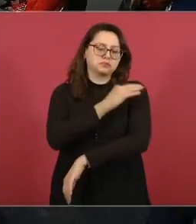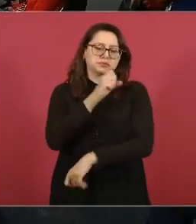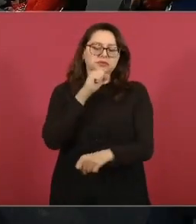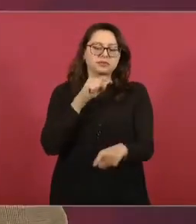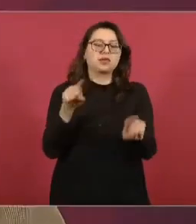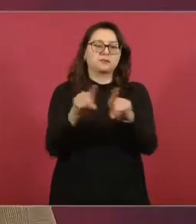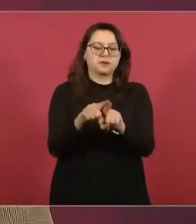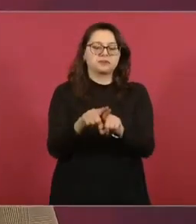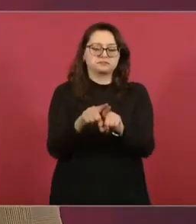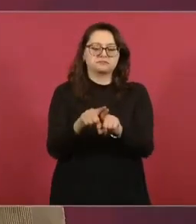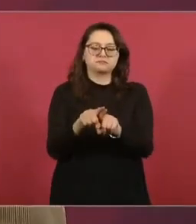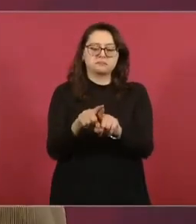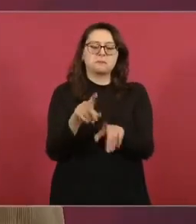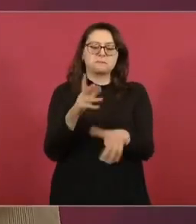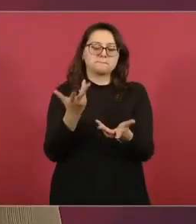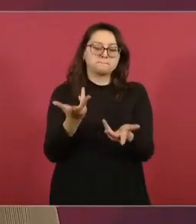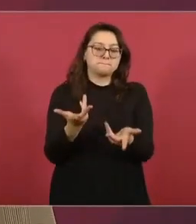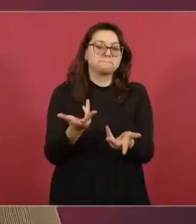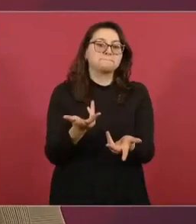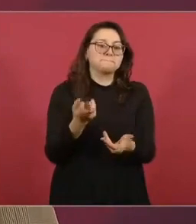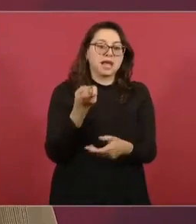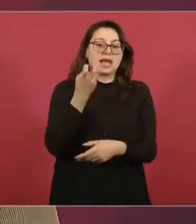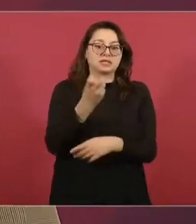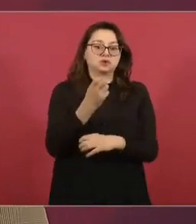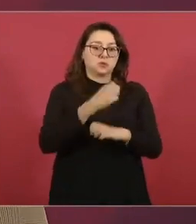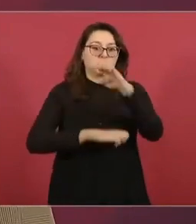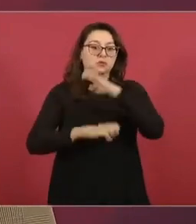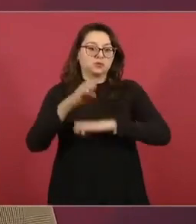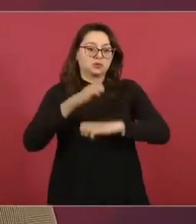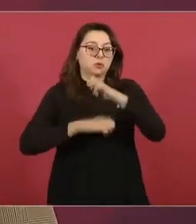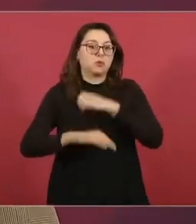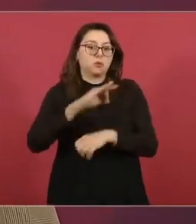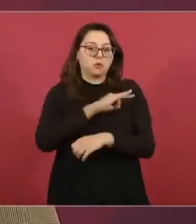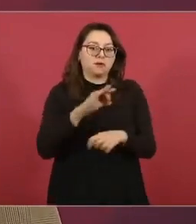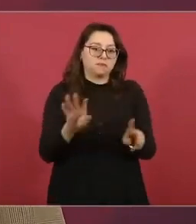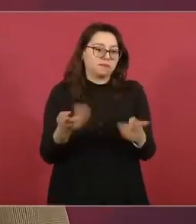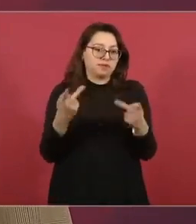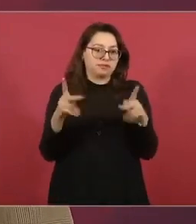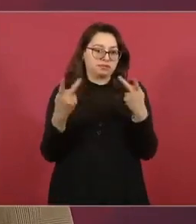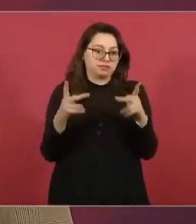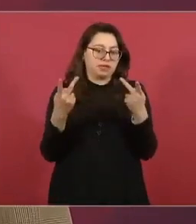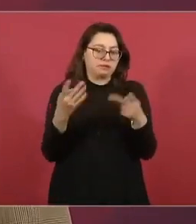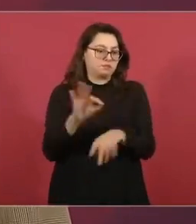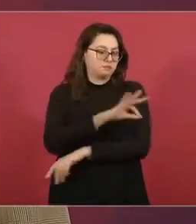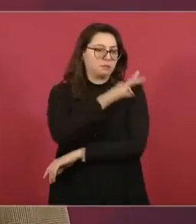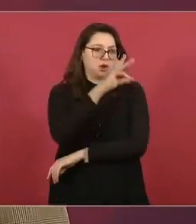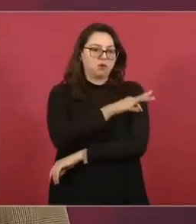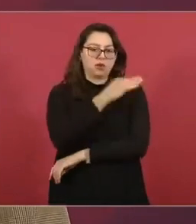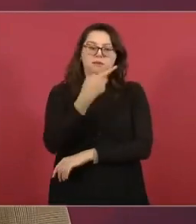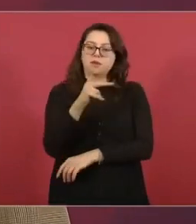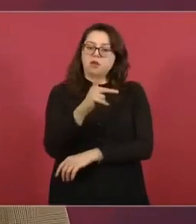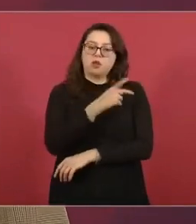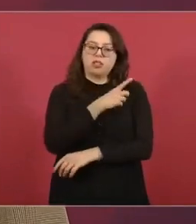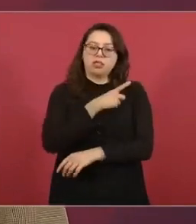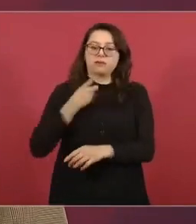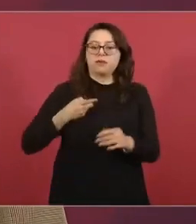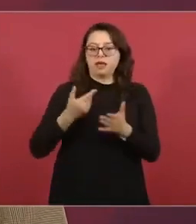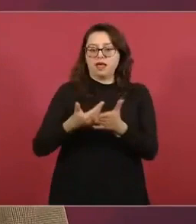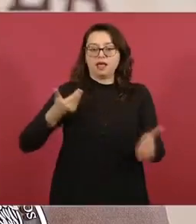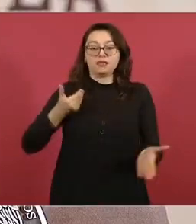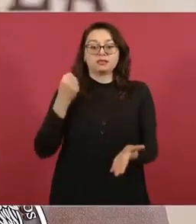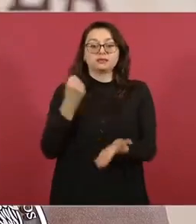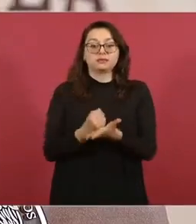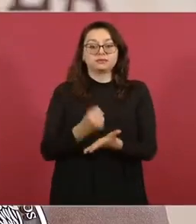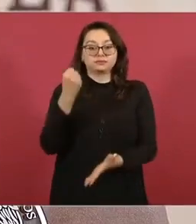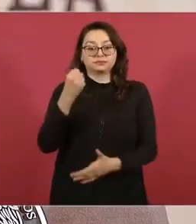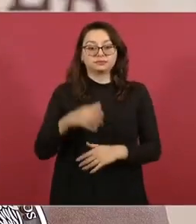lo que le daría entonces a estas empresas la posibilidad de comercializar la vacuna con respecto a